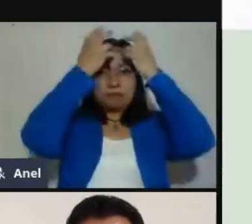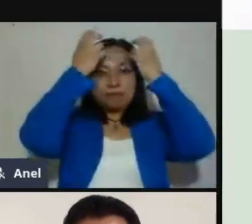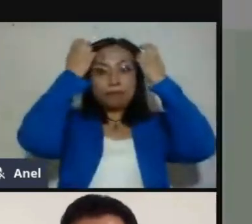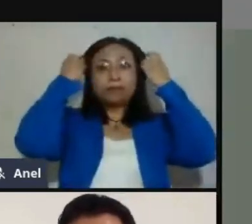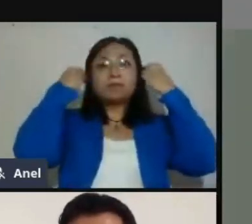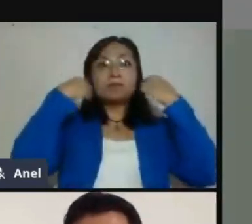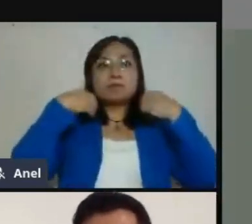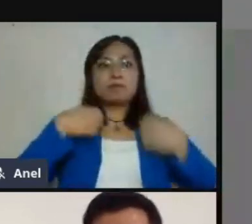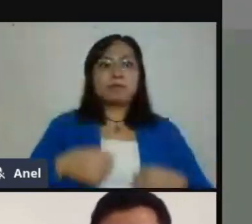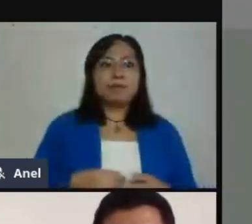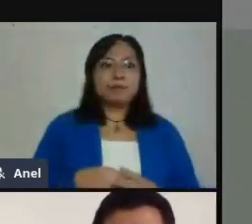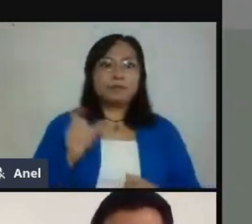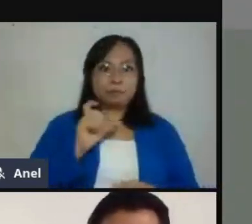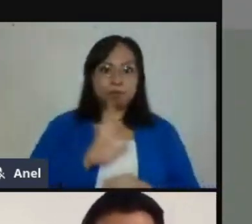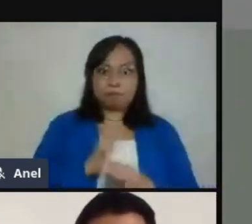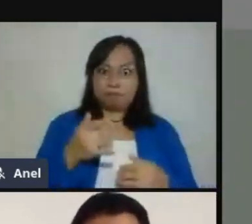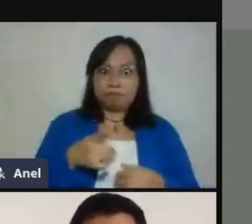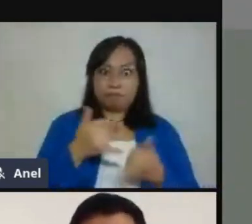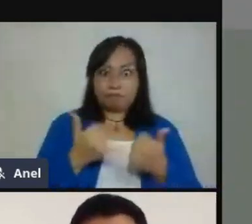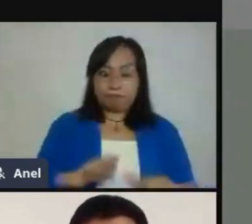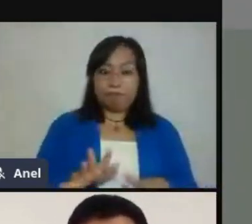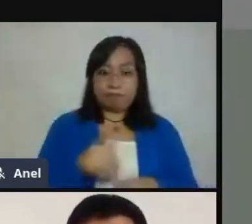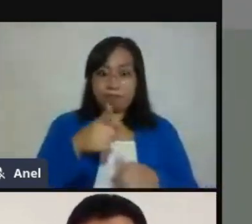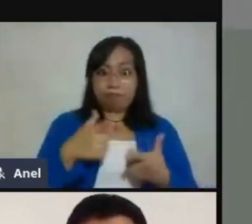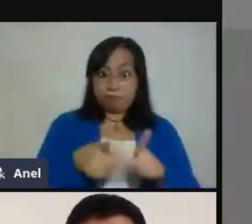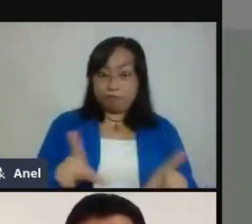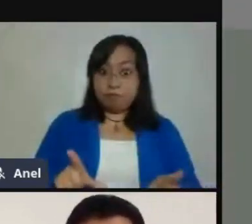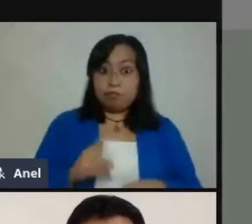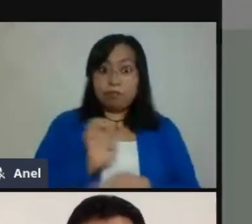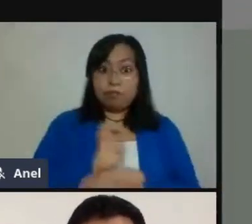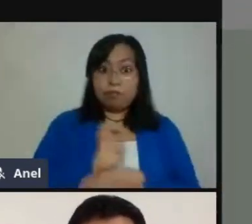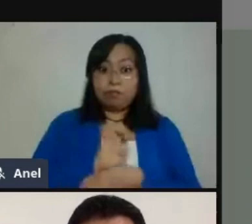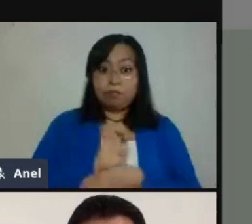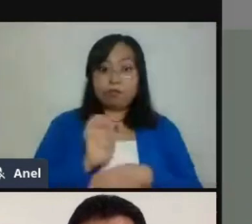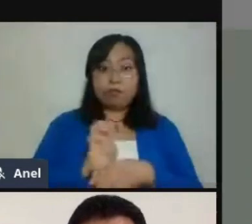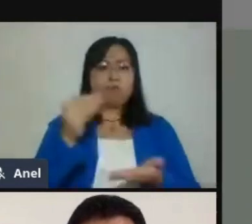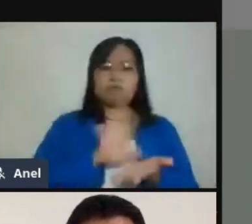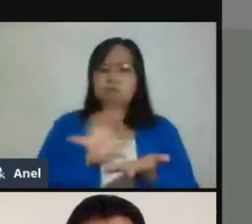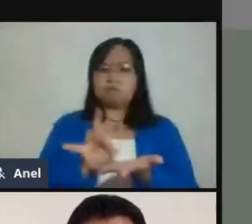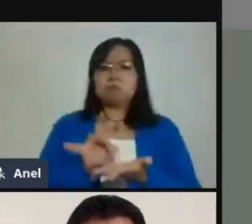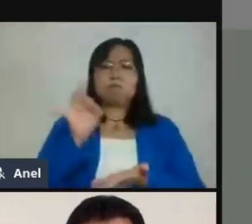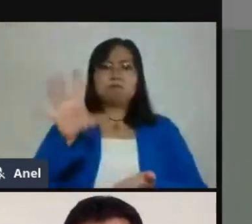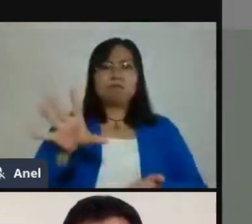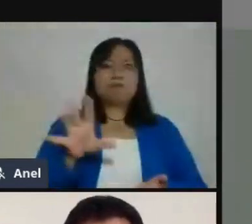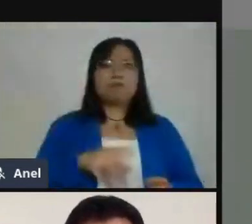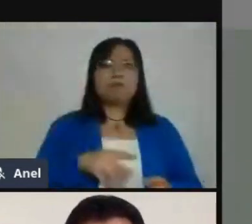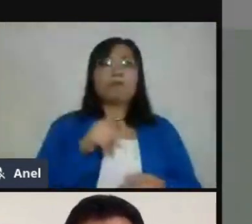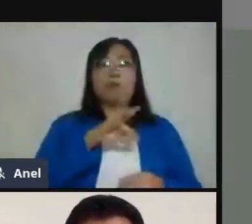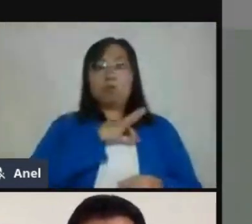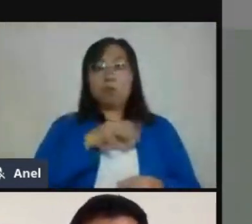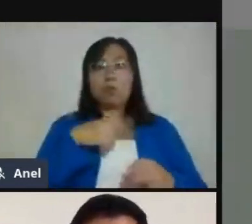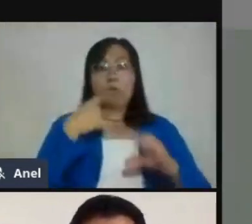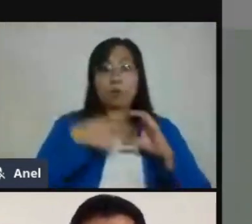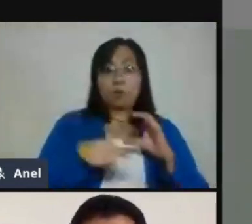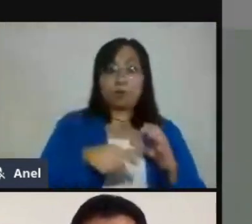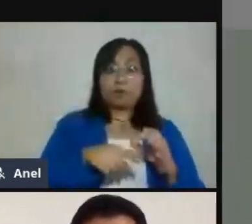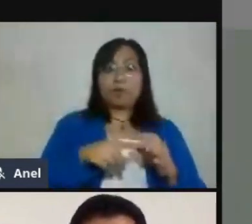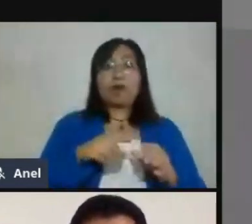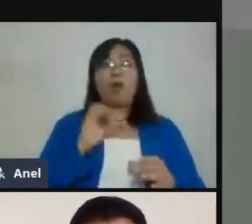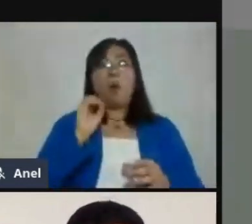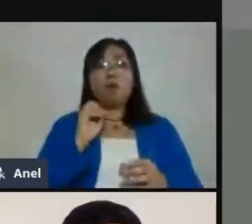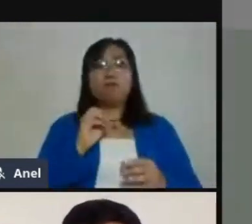único que tenemos que hacer es darle en el botón enviar y ya sea que directamente lo enviemos por correo, que en este caso